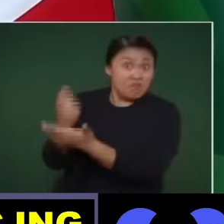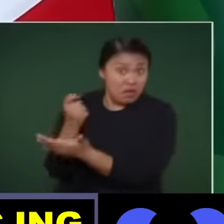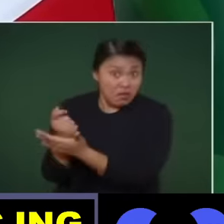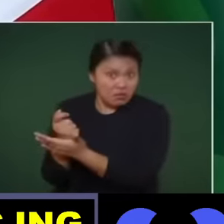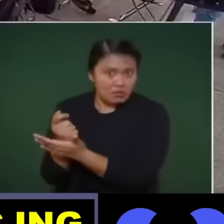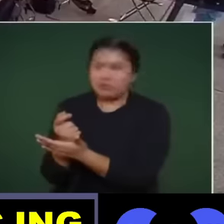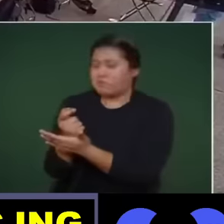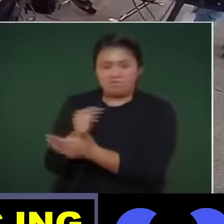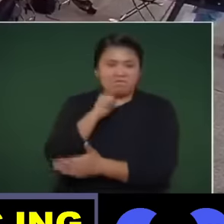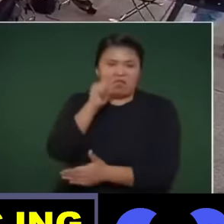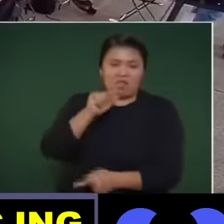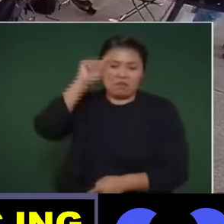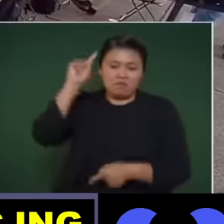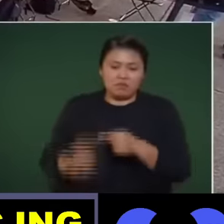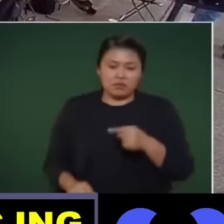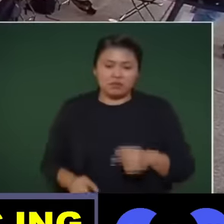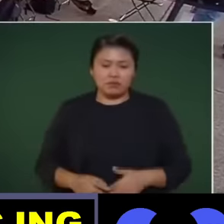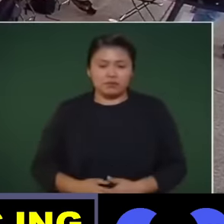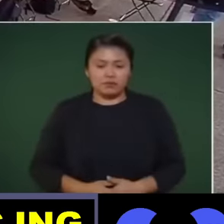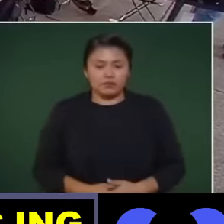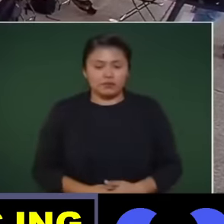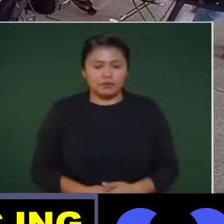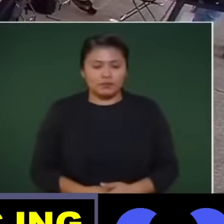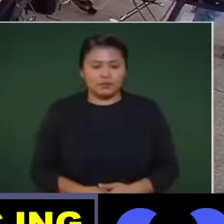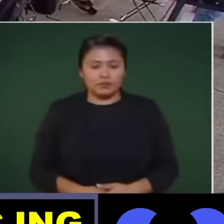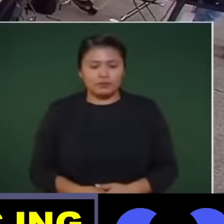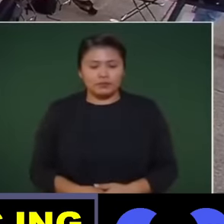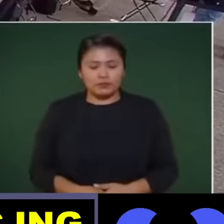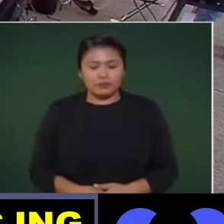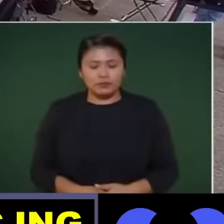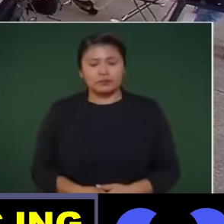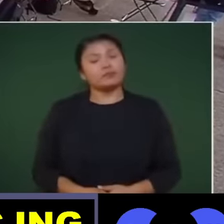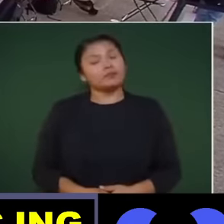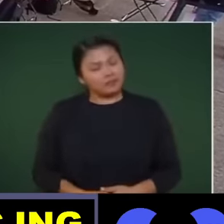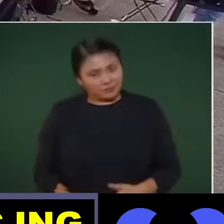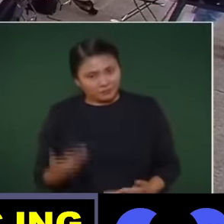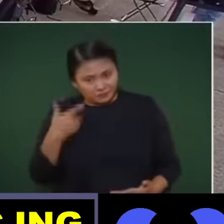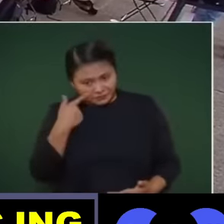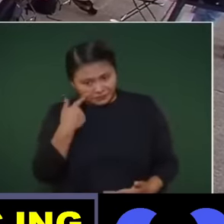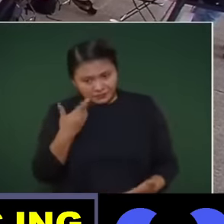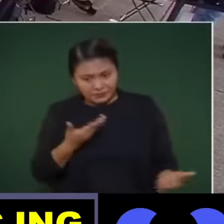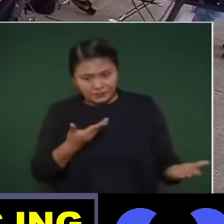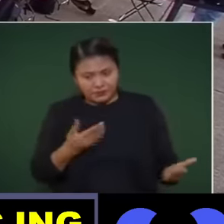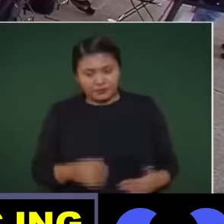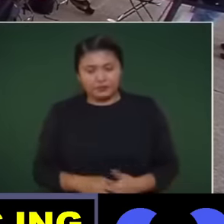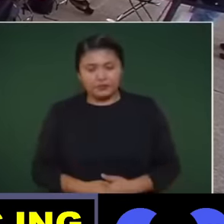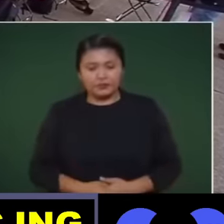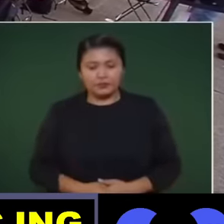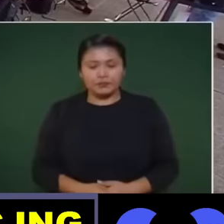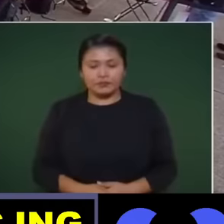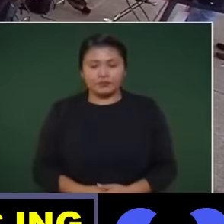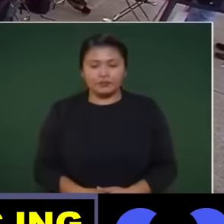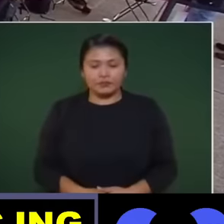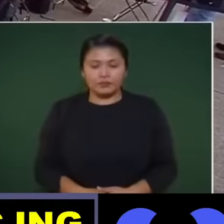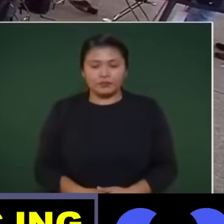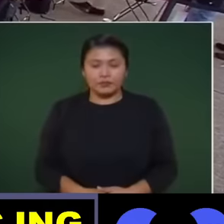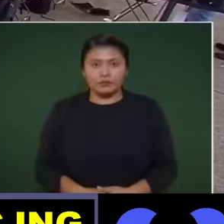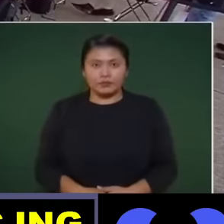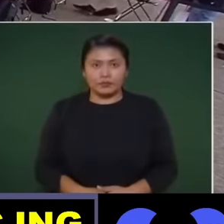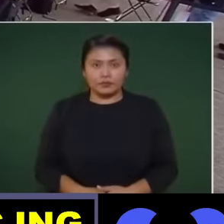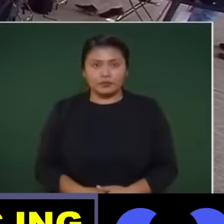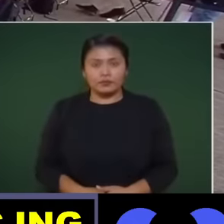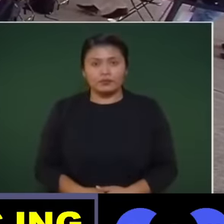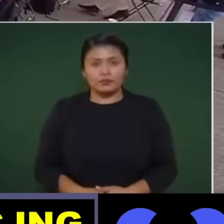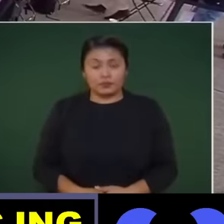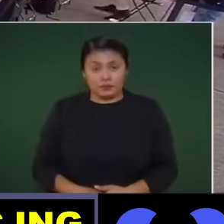Así fue. Pero yo quiero, miren, para que, porque ese gobierno ya